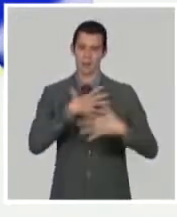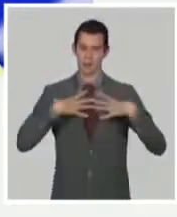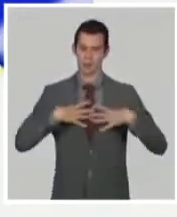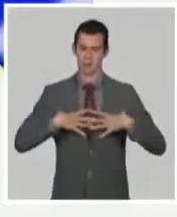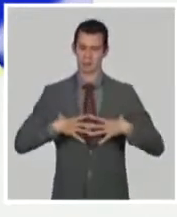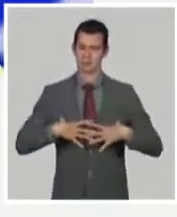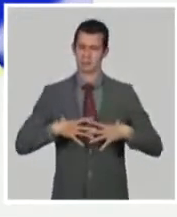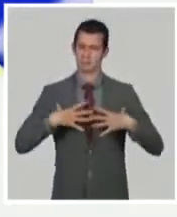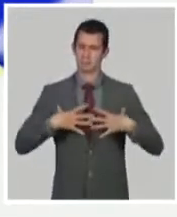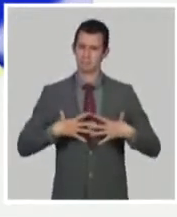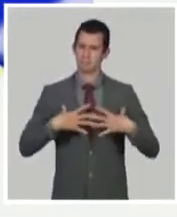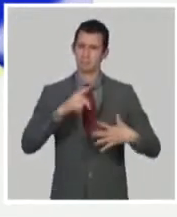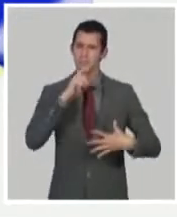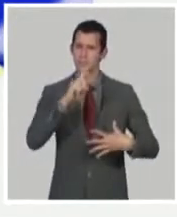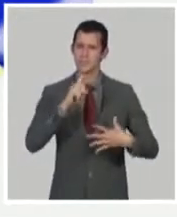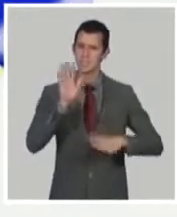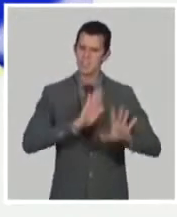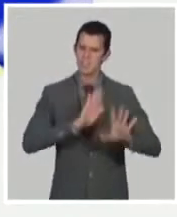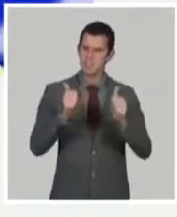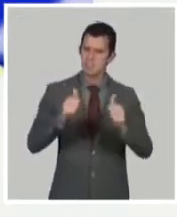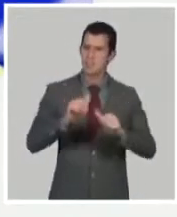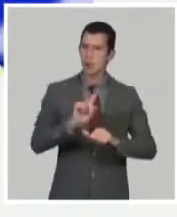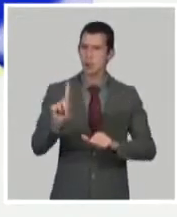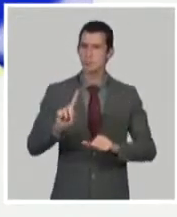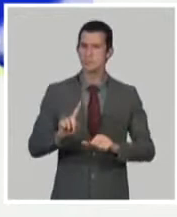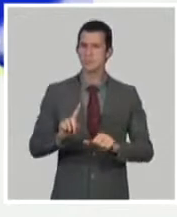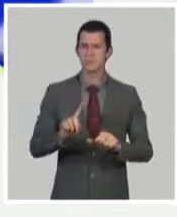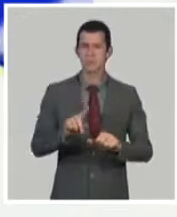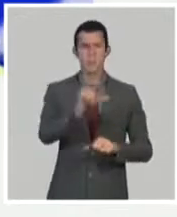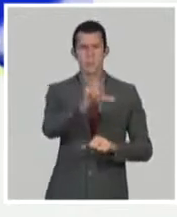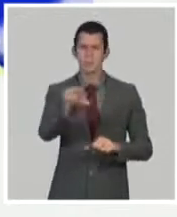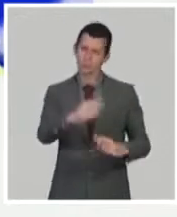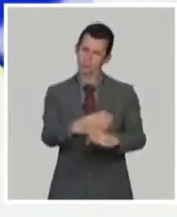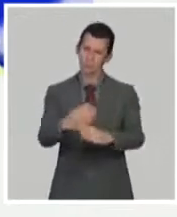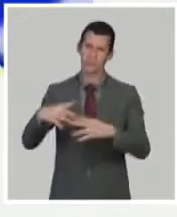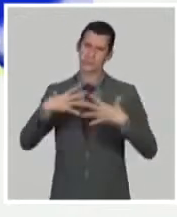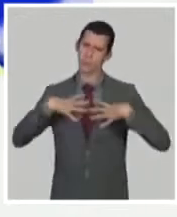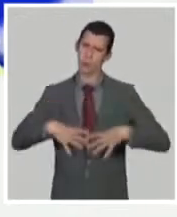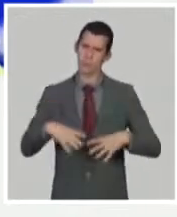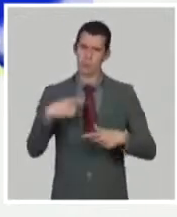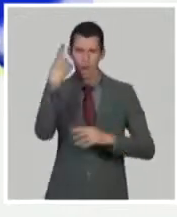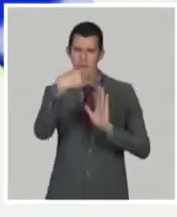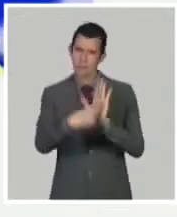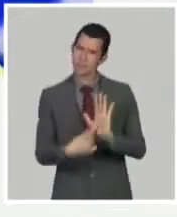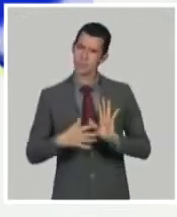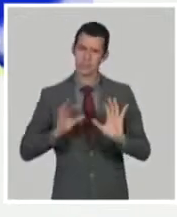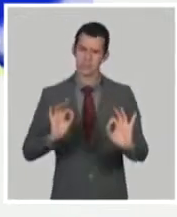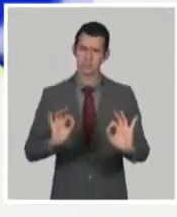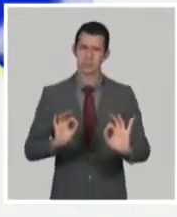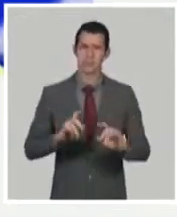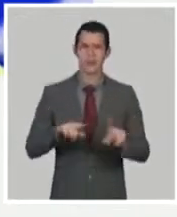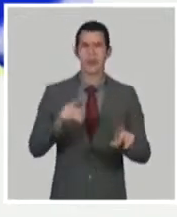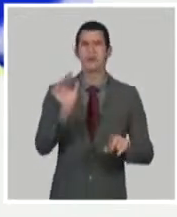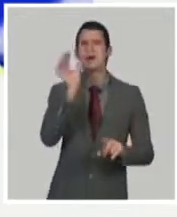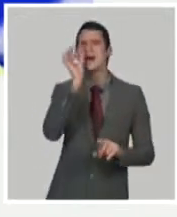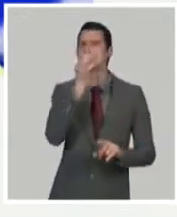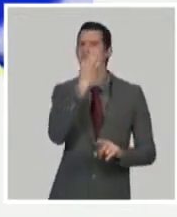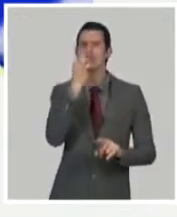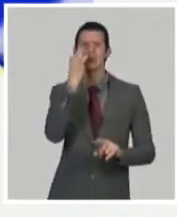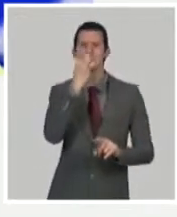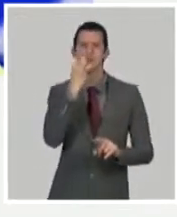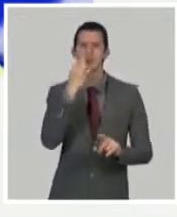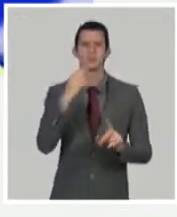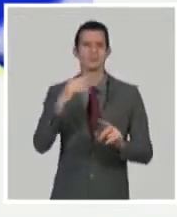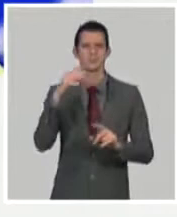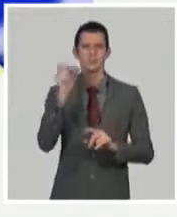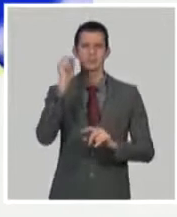seguir penetrando, puede seguir colonizando otras células del epitelio del pulmón y otros órganos que son dianas